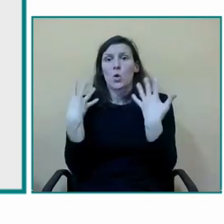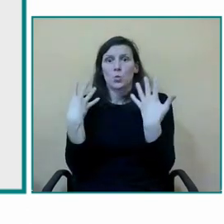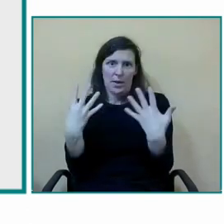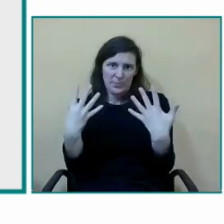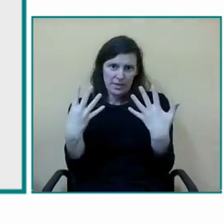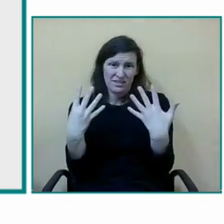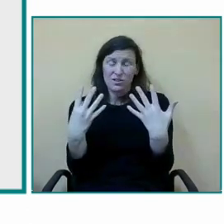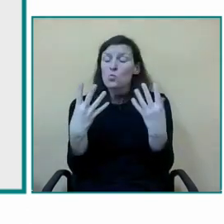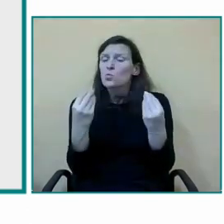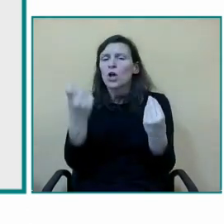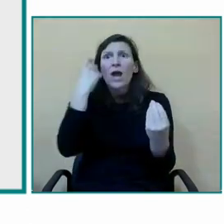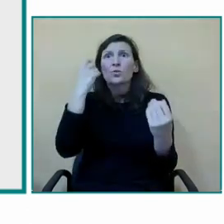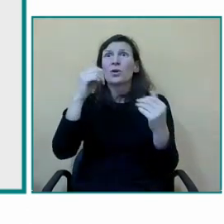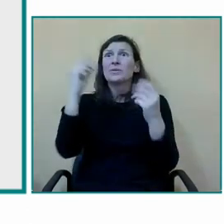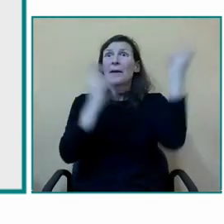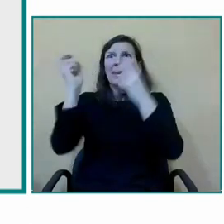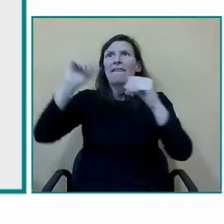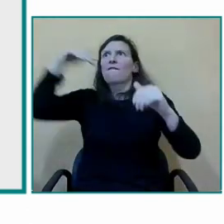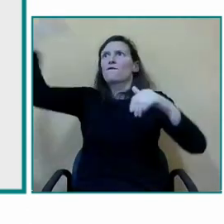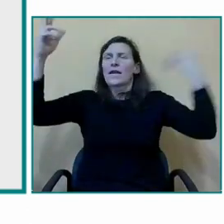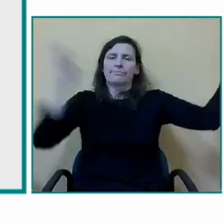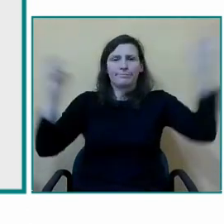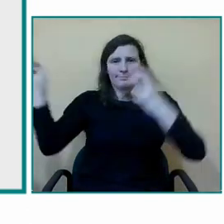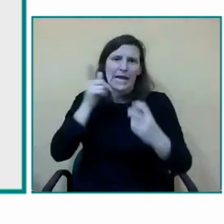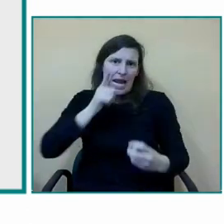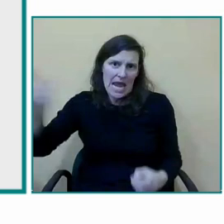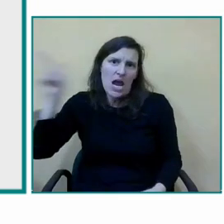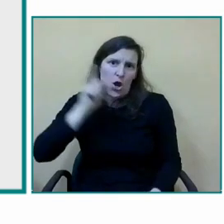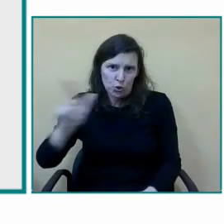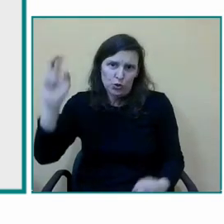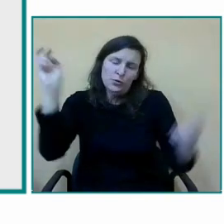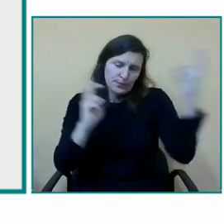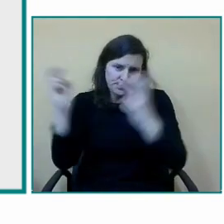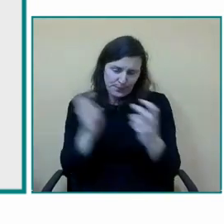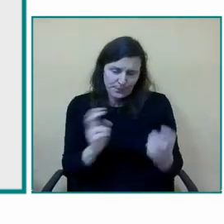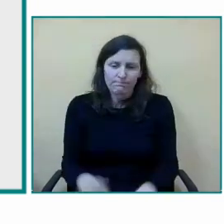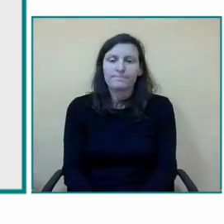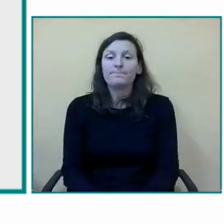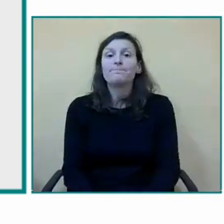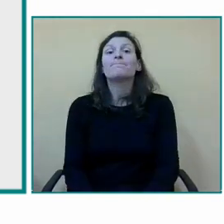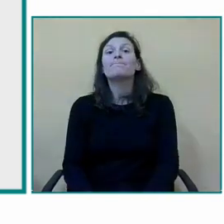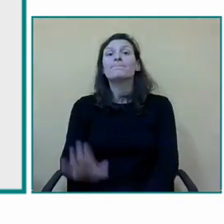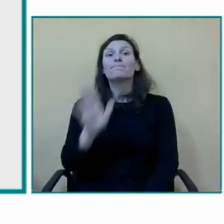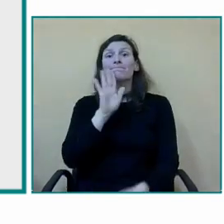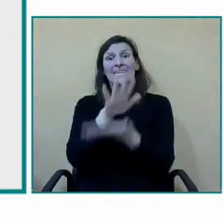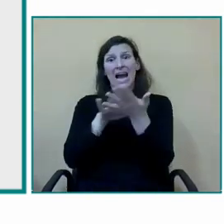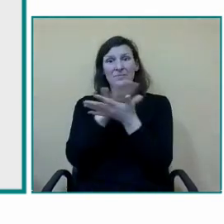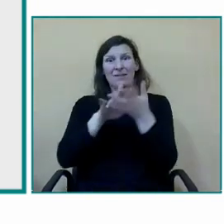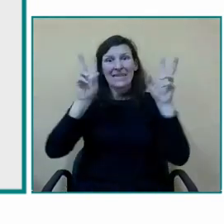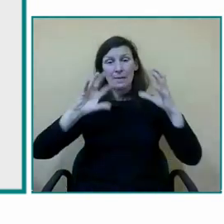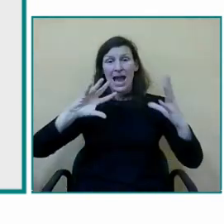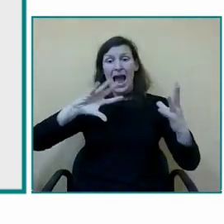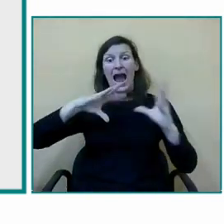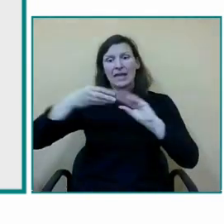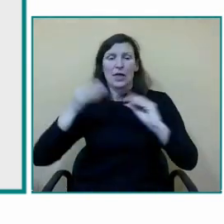ese periodo de adaptación previamente hemos tenido ya una reunión los días previos a septiembre con